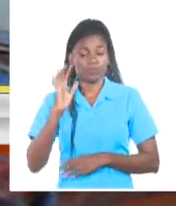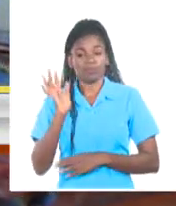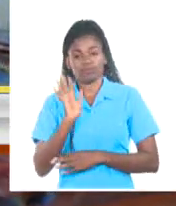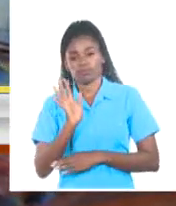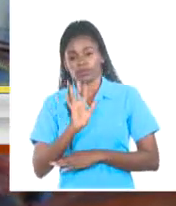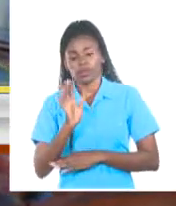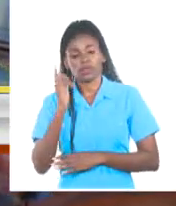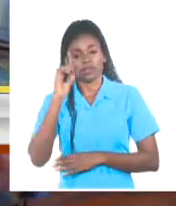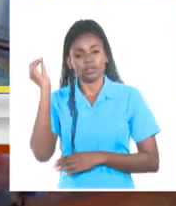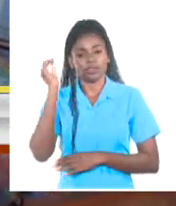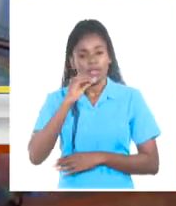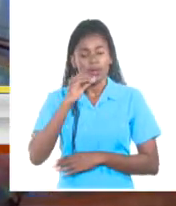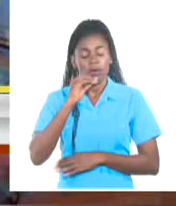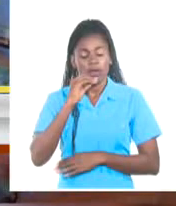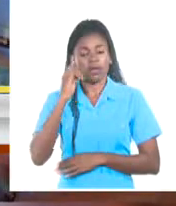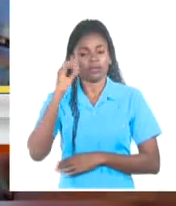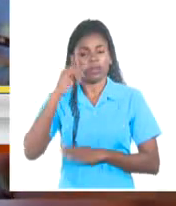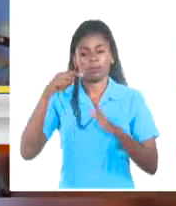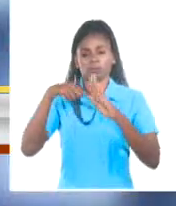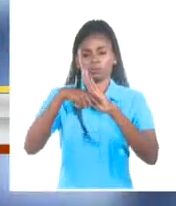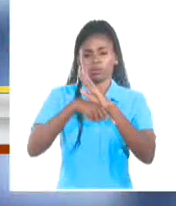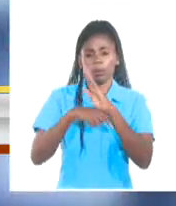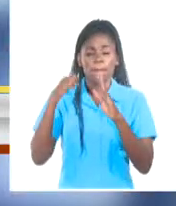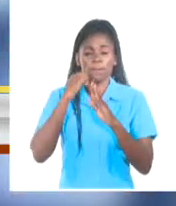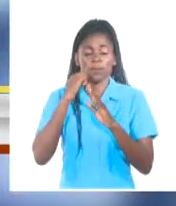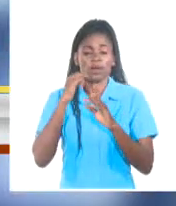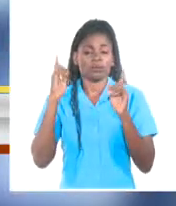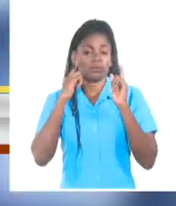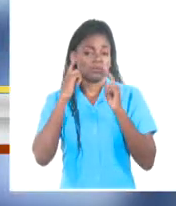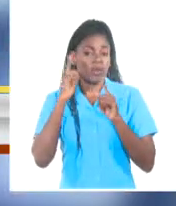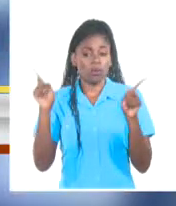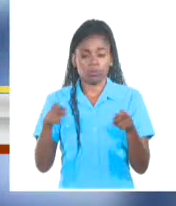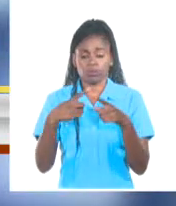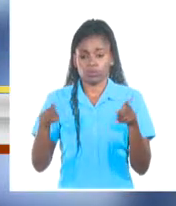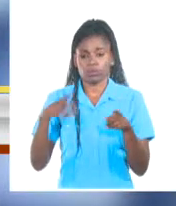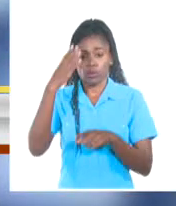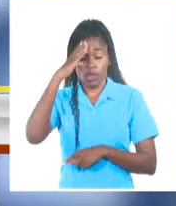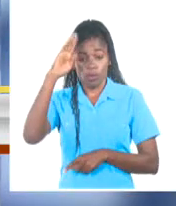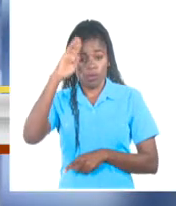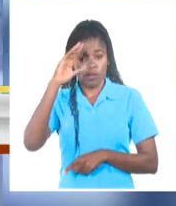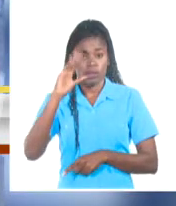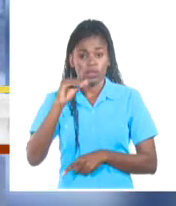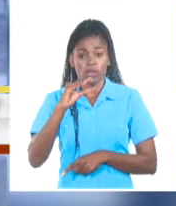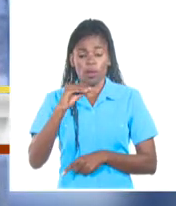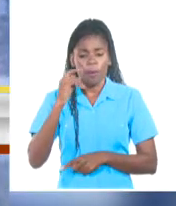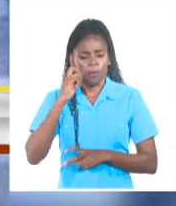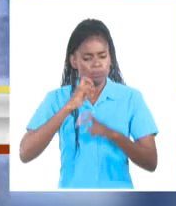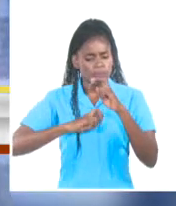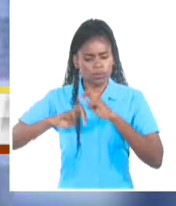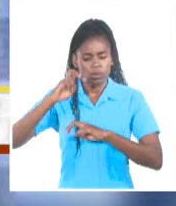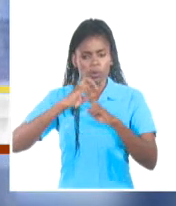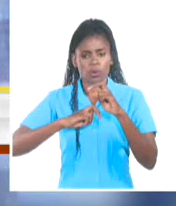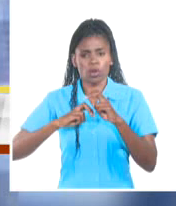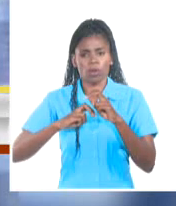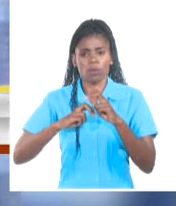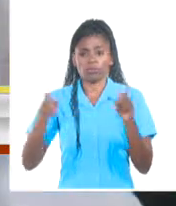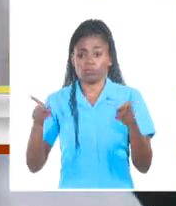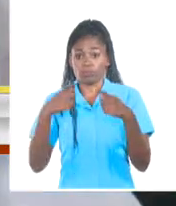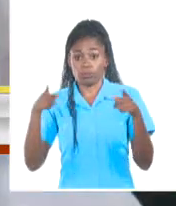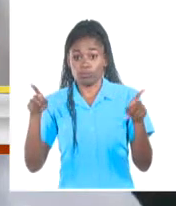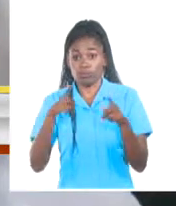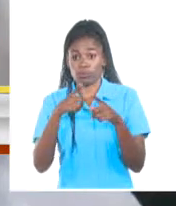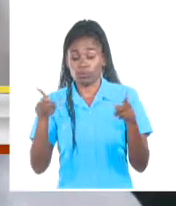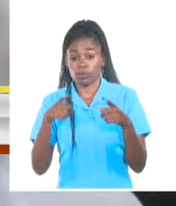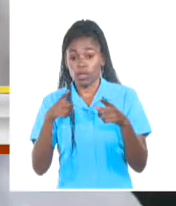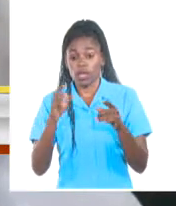infatigable y conocedor profundo de los más entrañables sonidos del alma cubana. Develó los encantadores misterios del himno de Bayamo y fue guardián